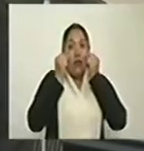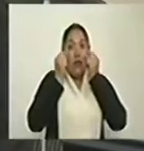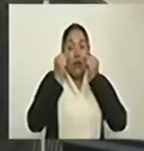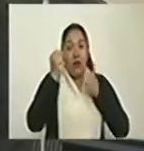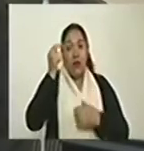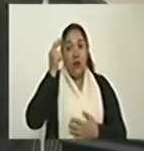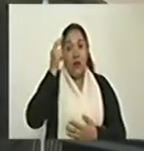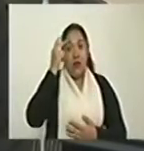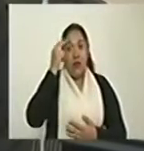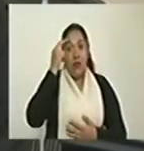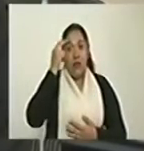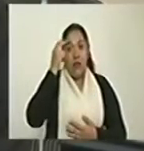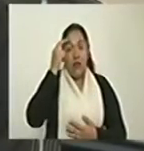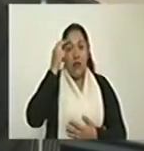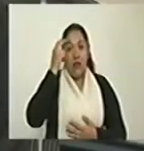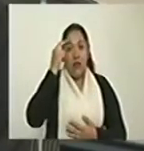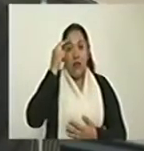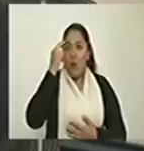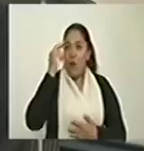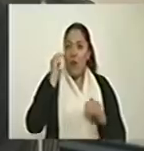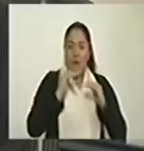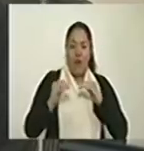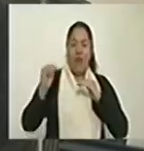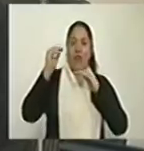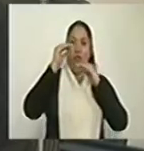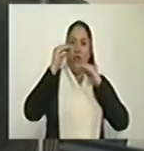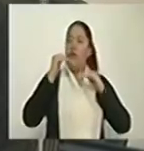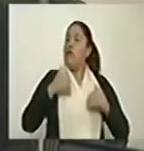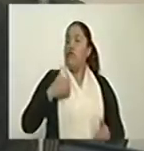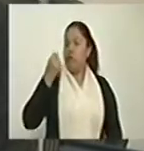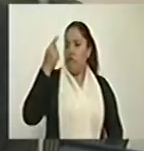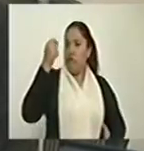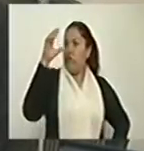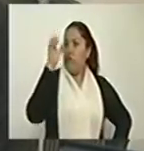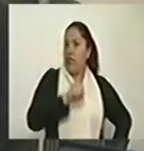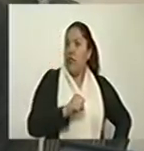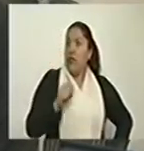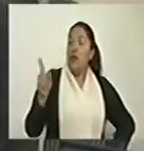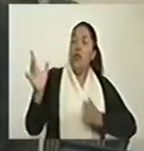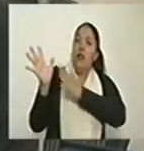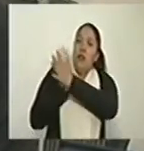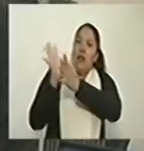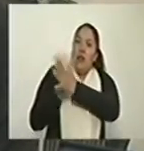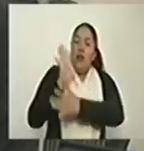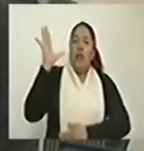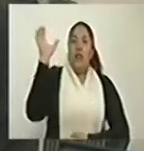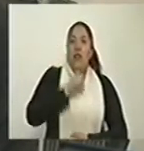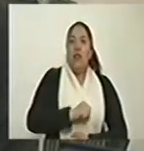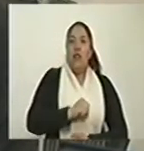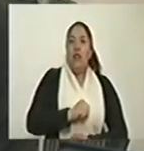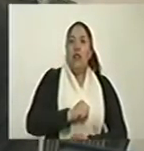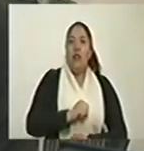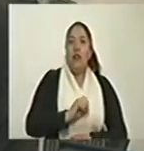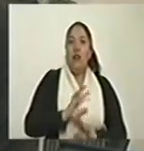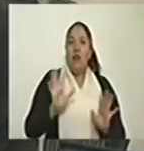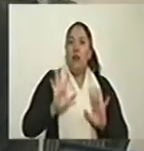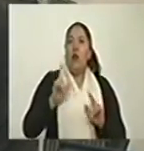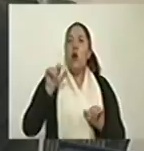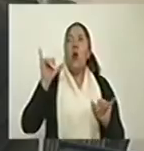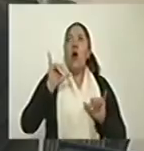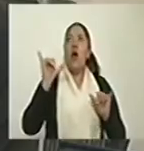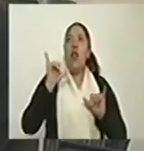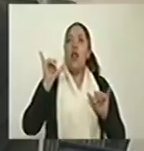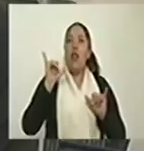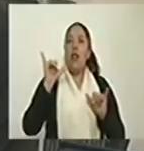la que les dio el regalo de estar aquí. Pero lo que escuchamos es el típico ejemplo de lo que se llama inversión revolucionaria.